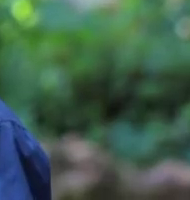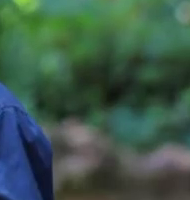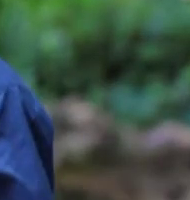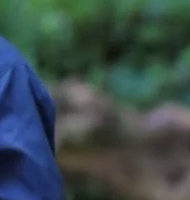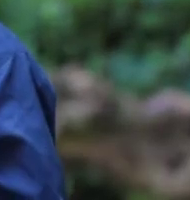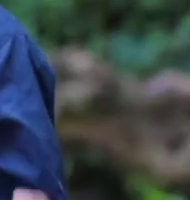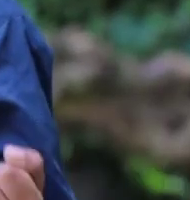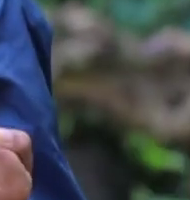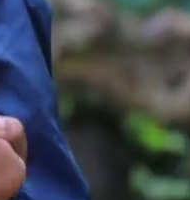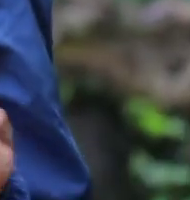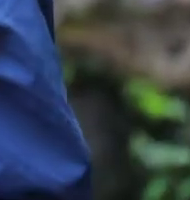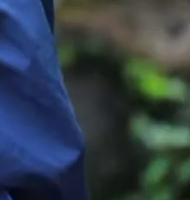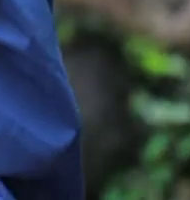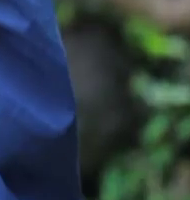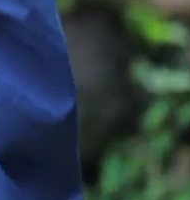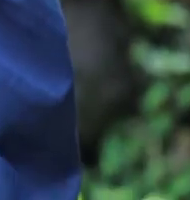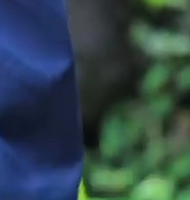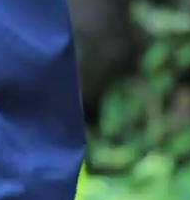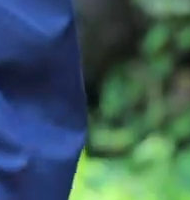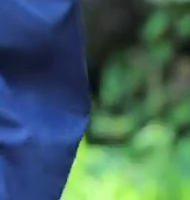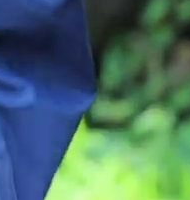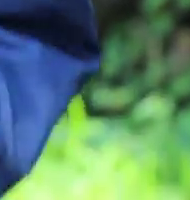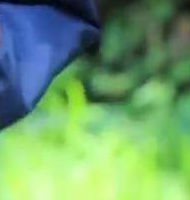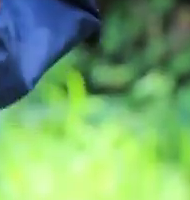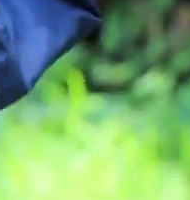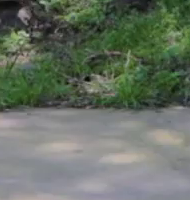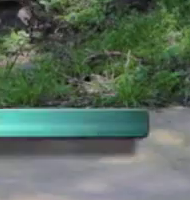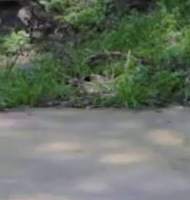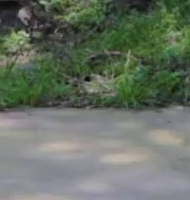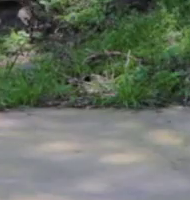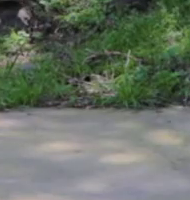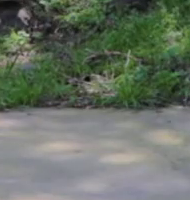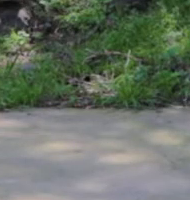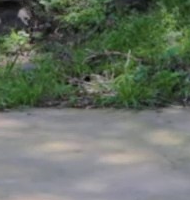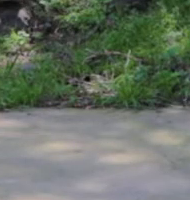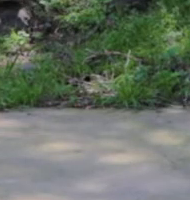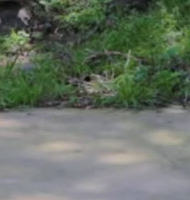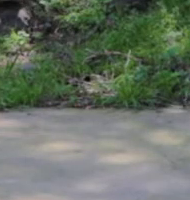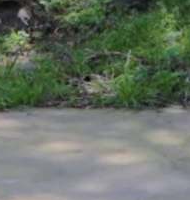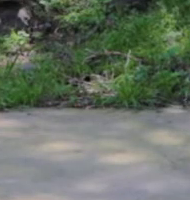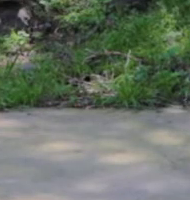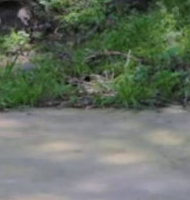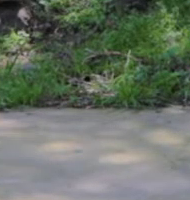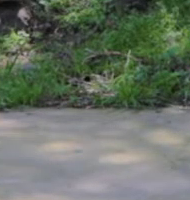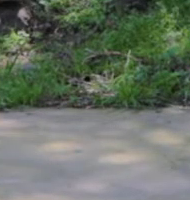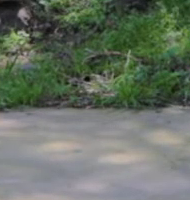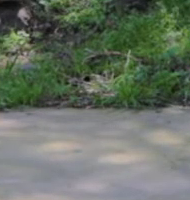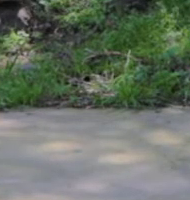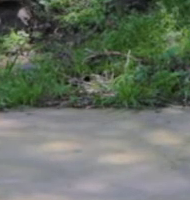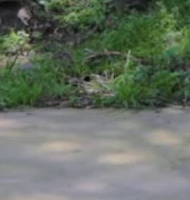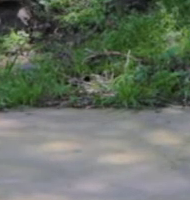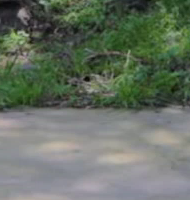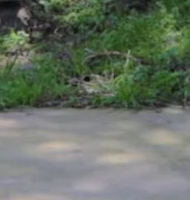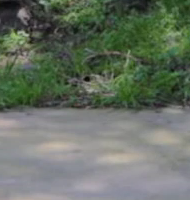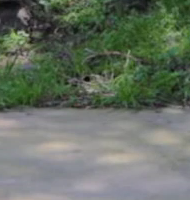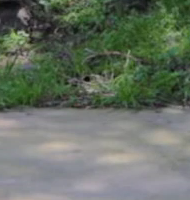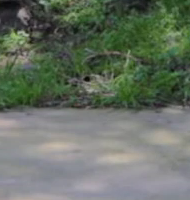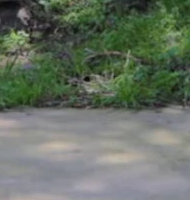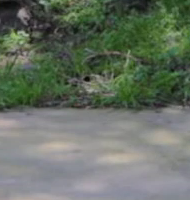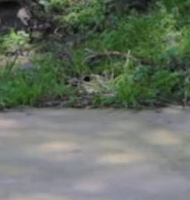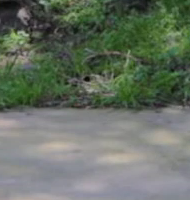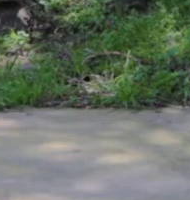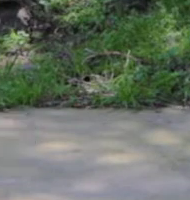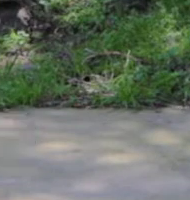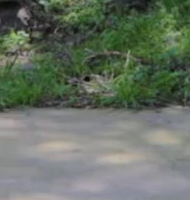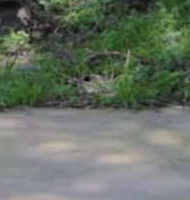Flexionamos a 90 grados. Bajamos. Flexión, extensión. Flexión, extensión. Muy bien,